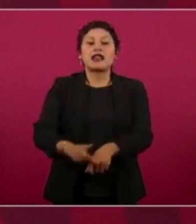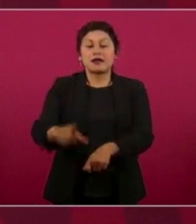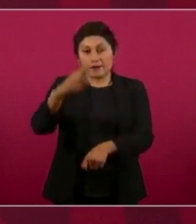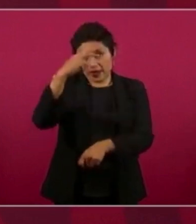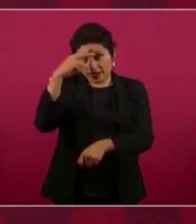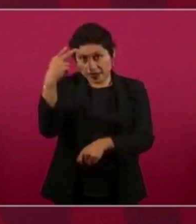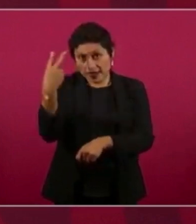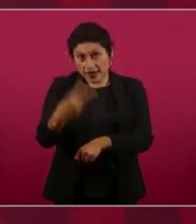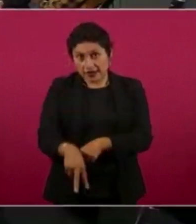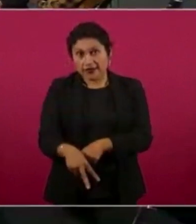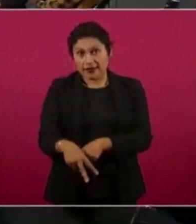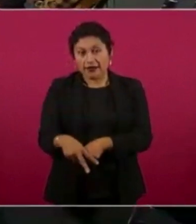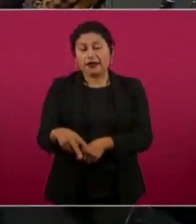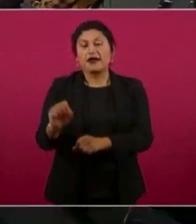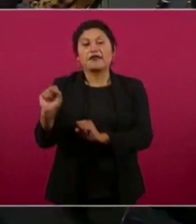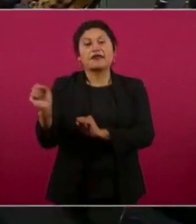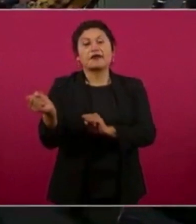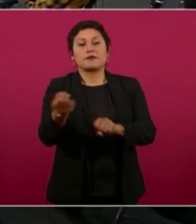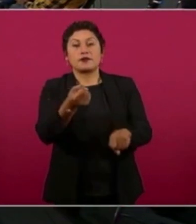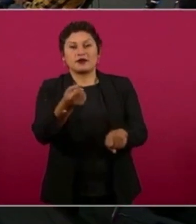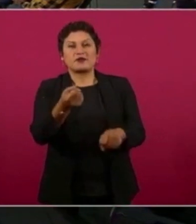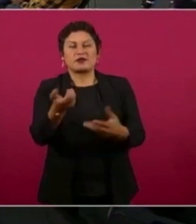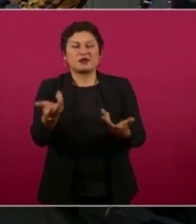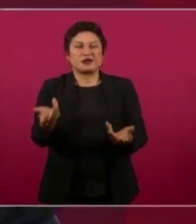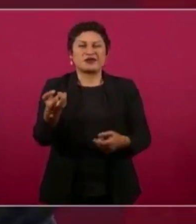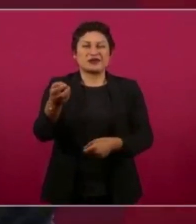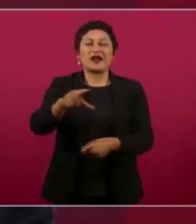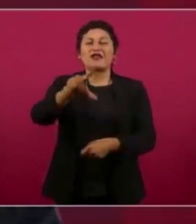béisbol, pero ya lo van a explicar.